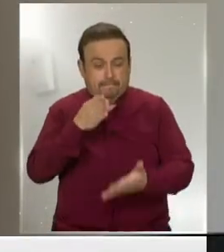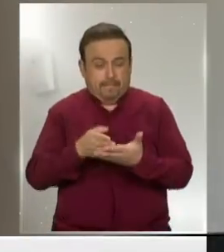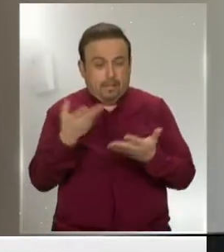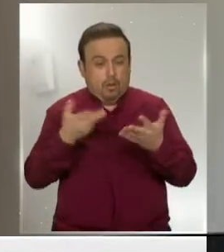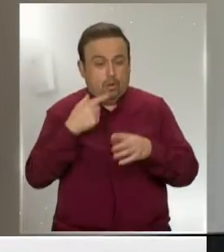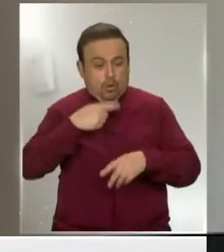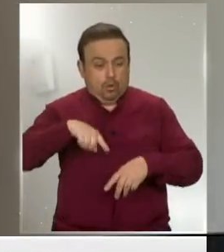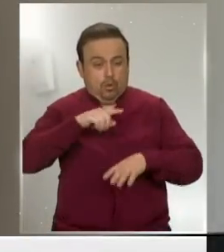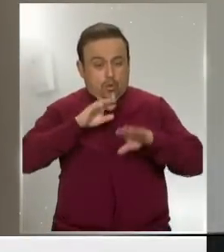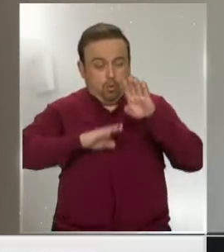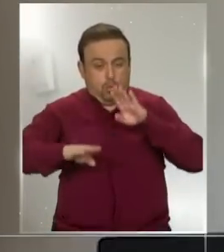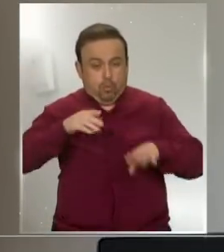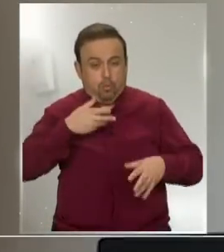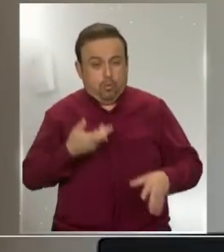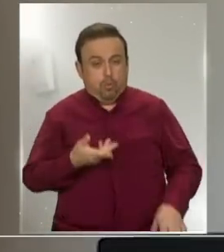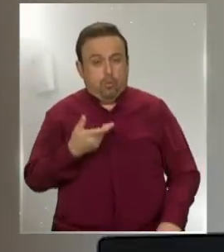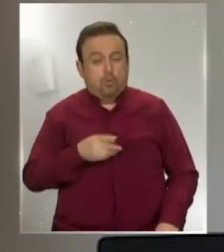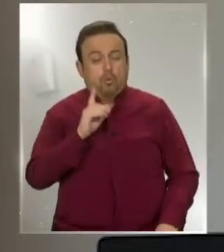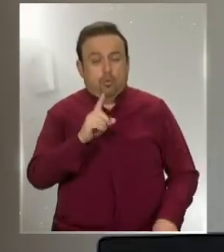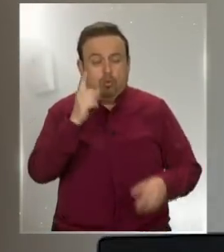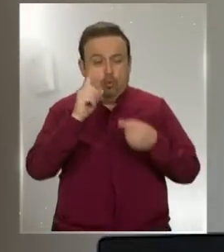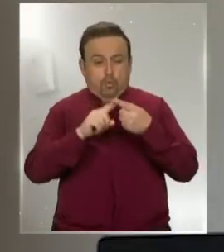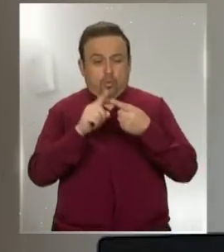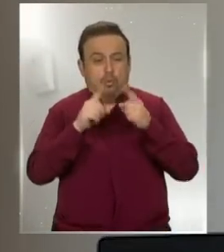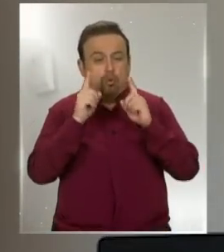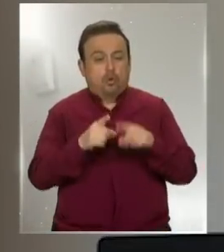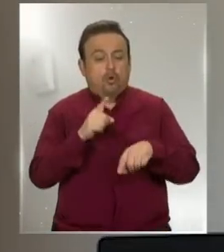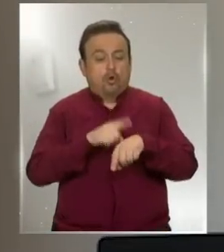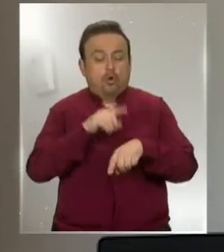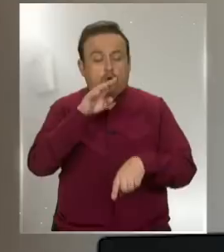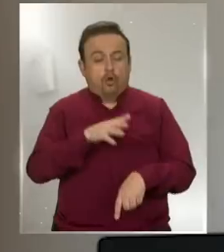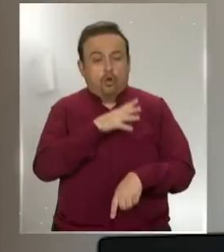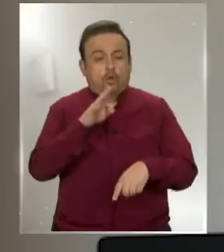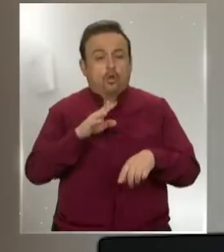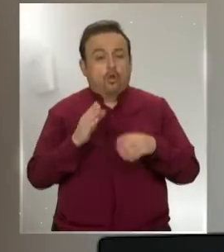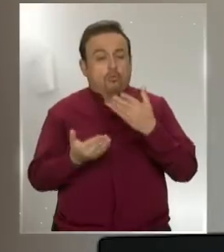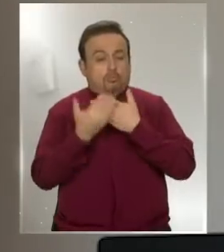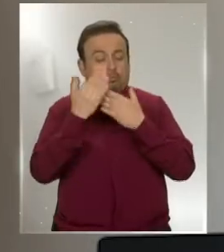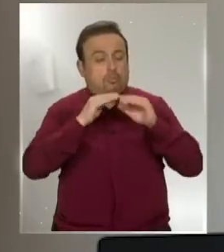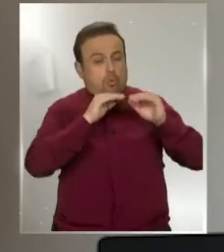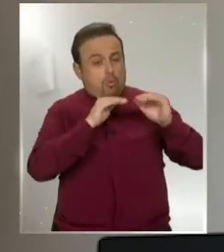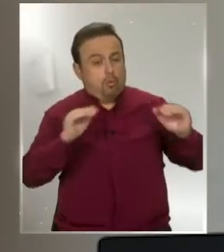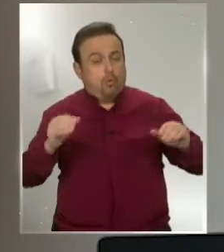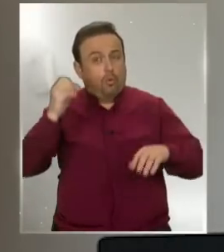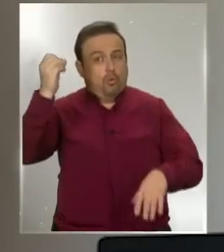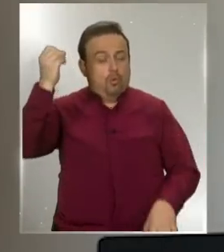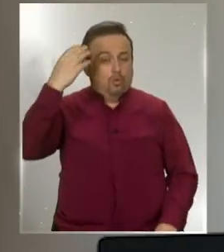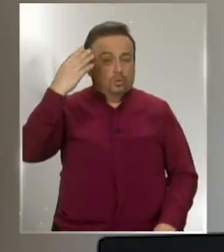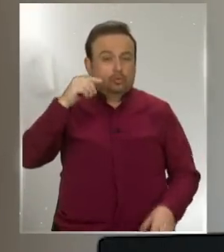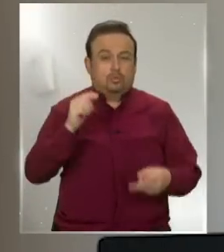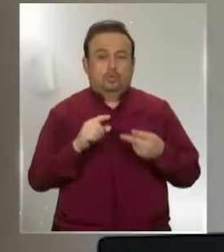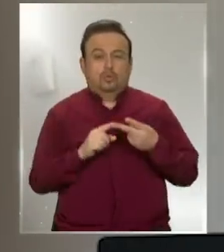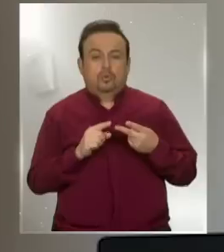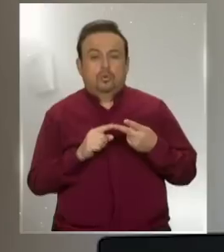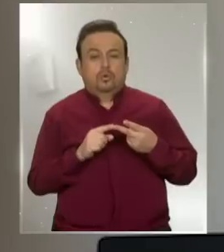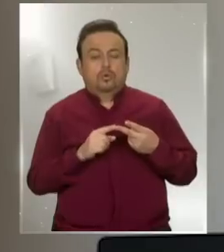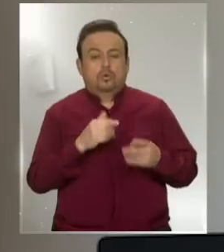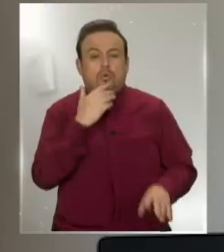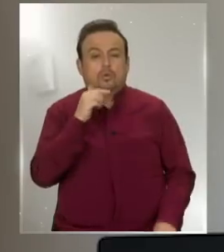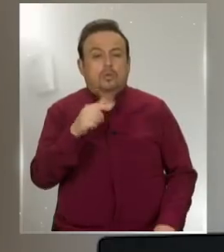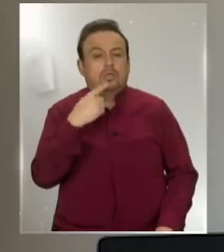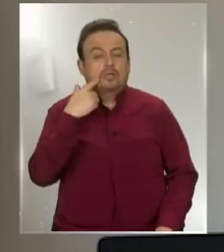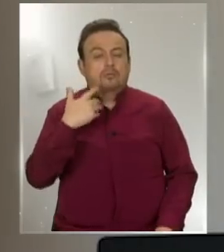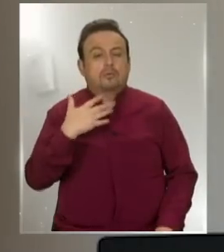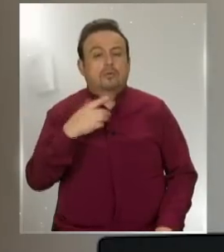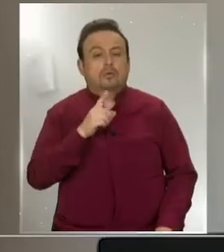logremos cuidar nuestro sueño en estos tiempos son, uno, tratar de mantener horarios estables, de levantarnos en la mañana y recibir luz. También es